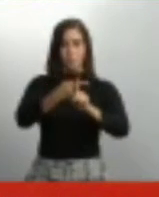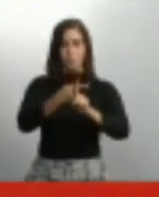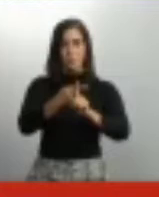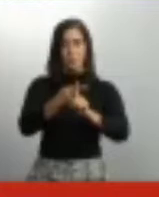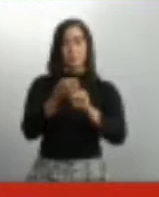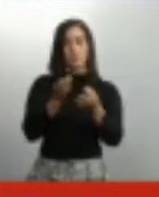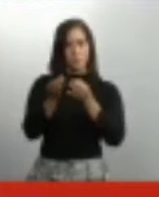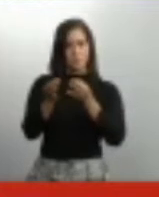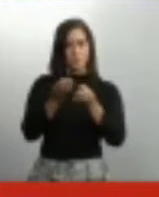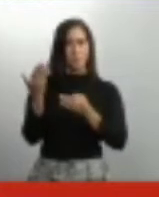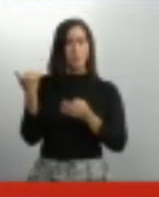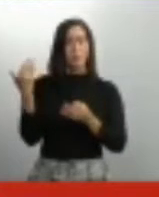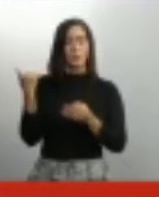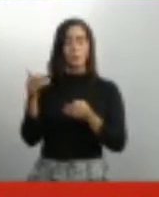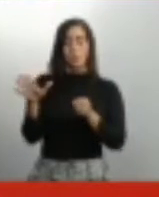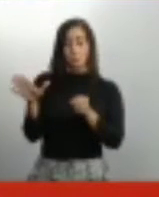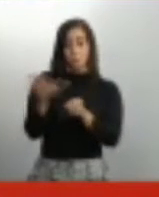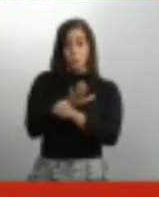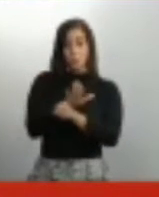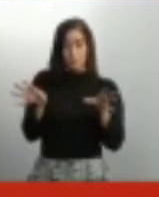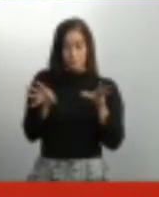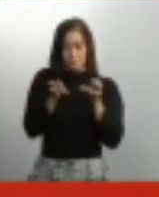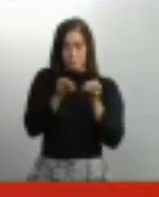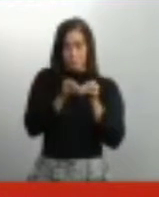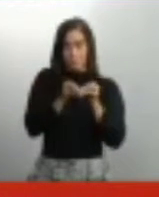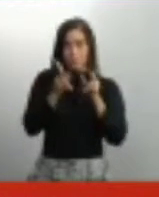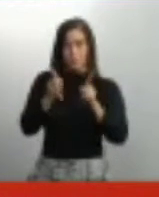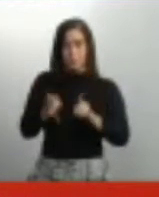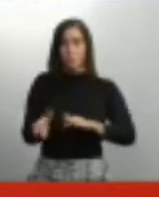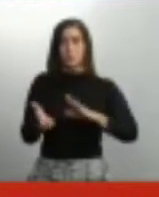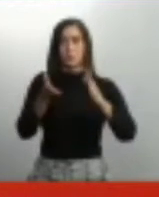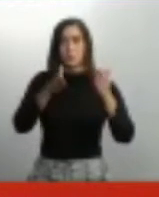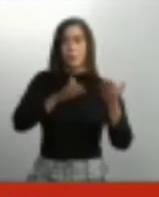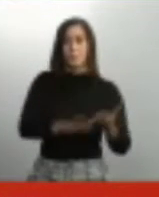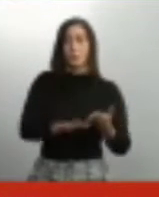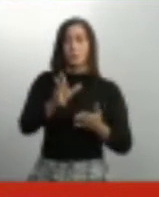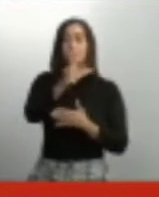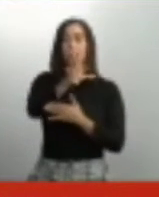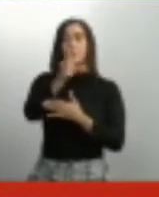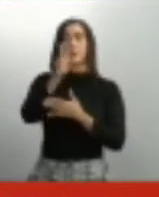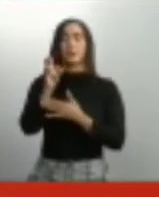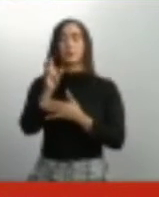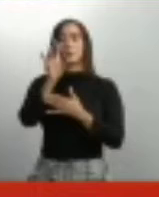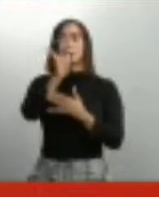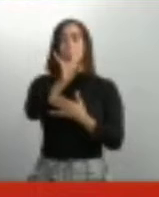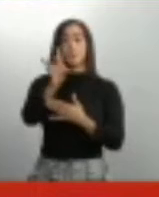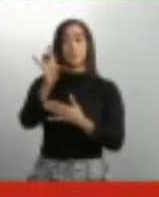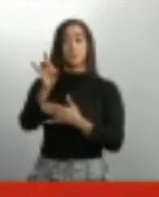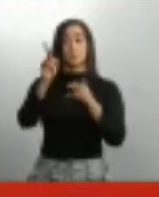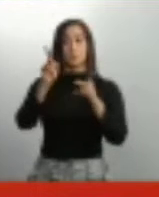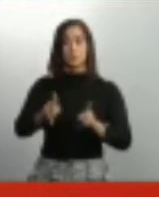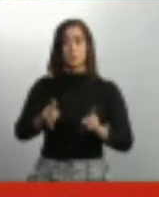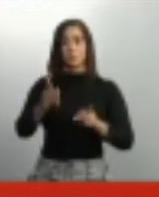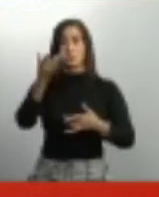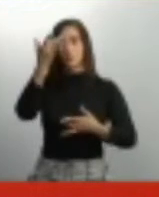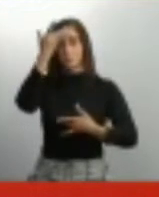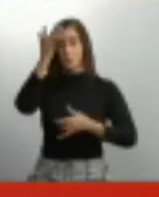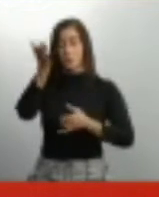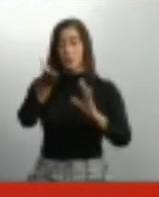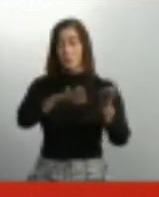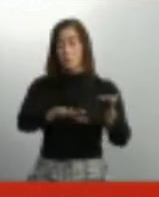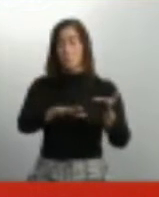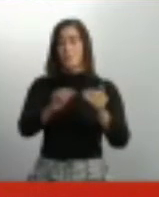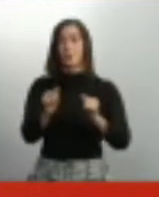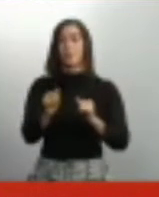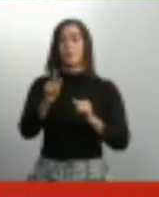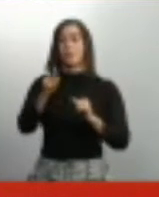anteriormente, con un total acumulado de fallecidos de 388 y una tasa de